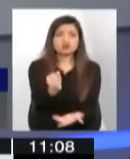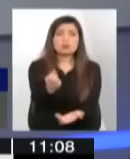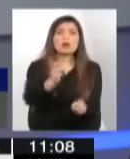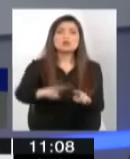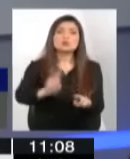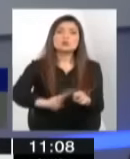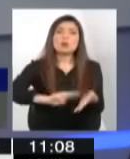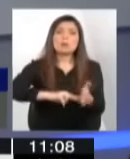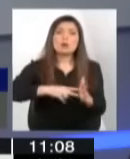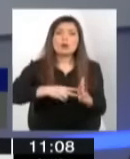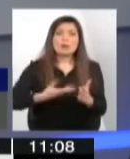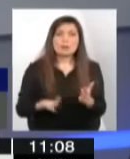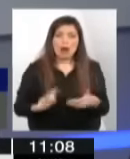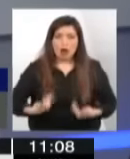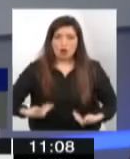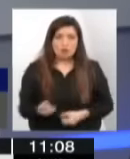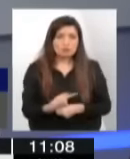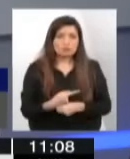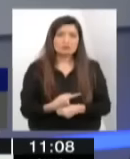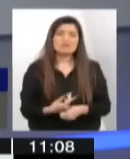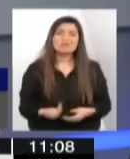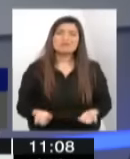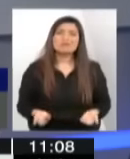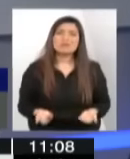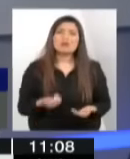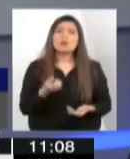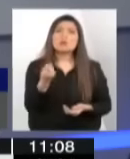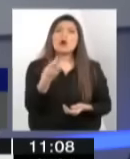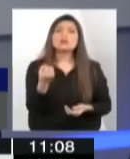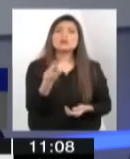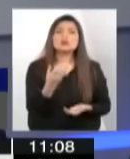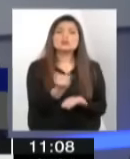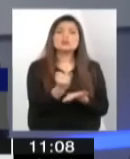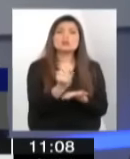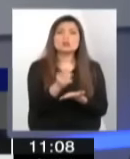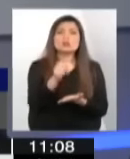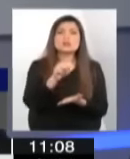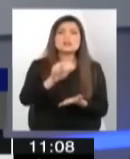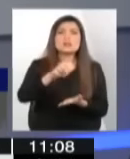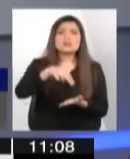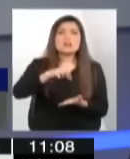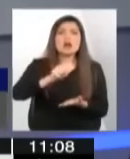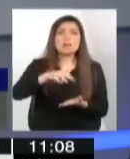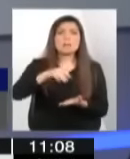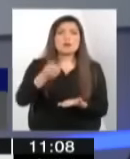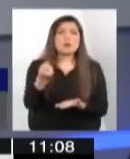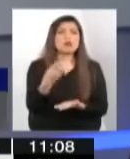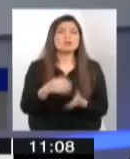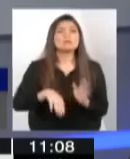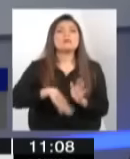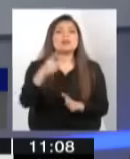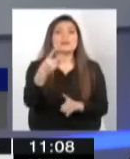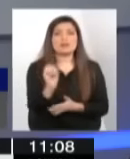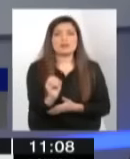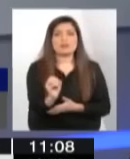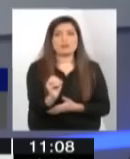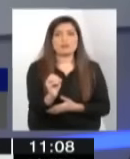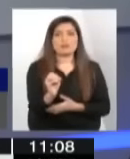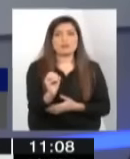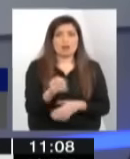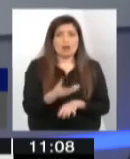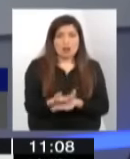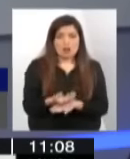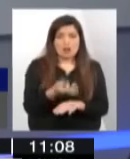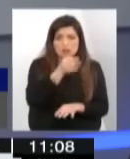solucione el problema ahora ya. ¿Cuántos centros Sename hay? A los que van a ir esos 2.500. Más de 20. Más de 20. Hay que